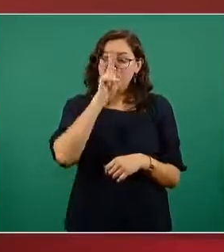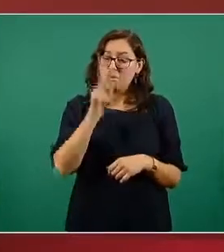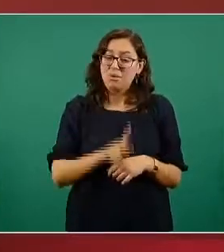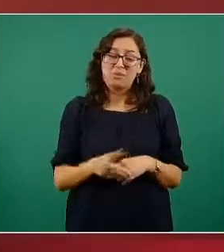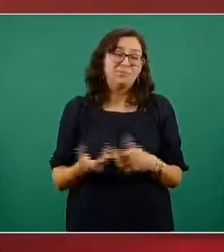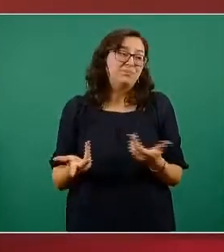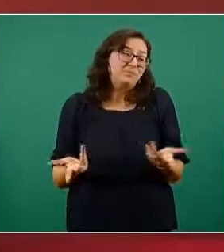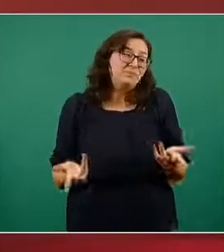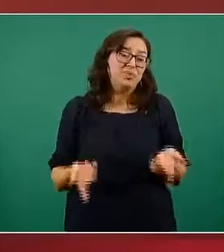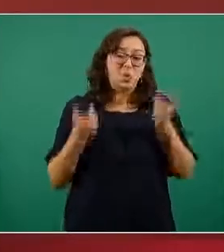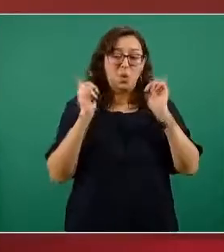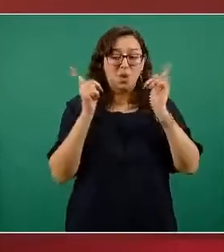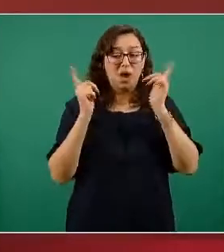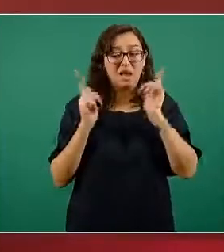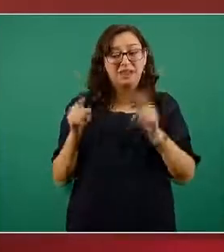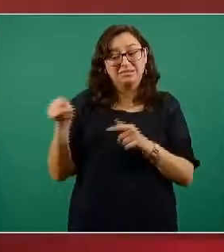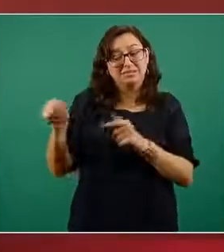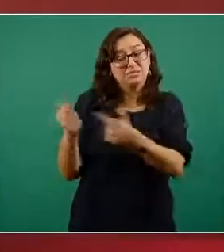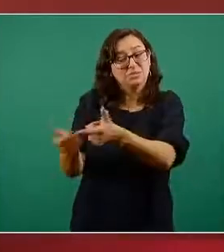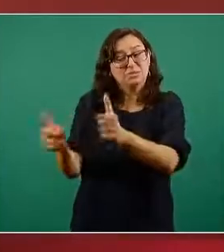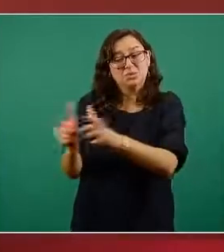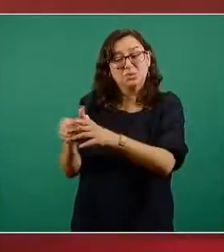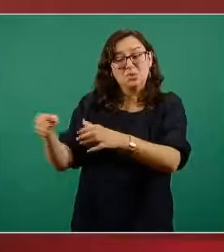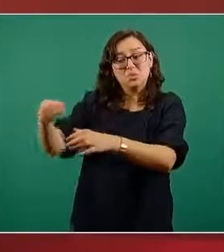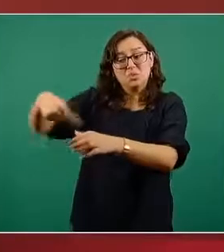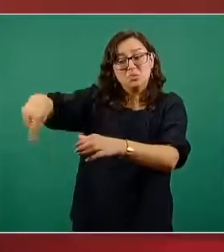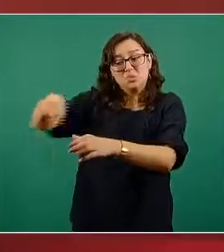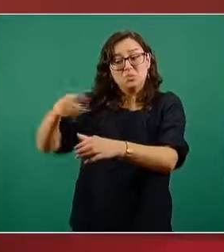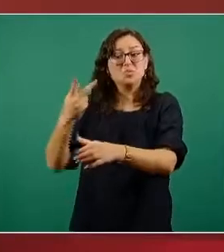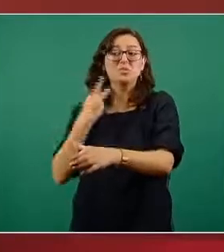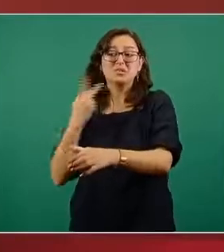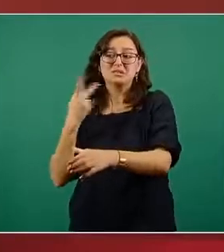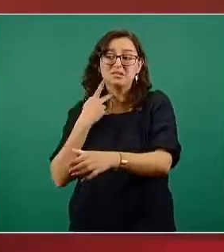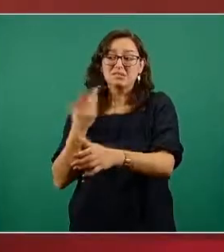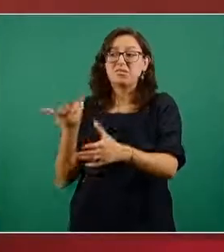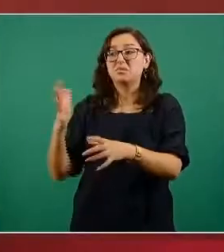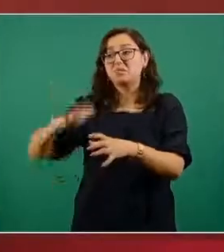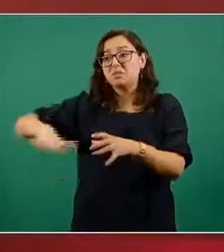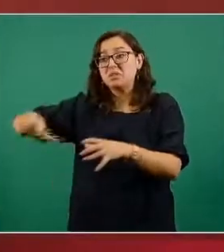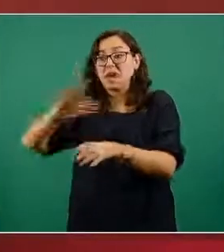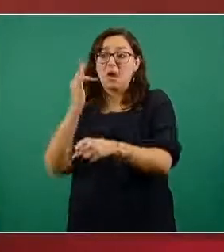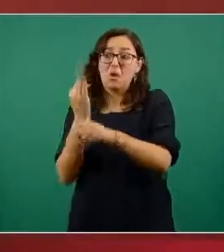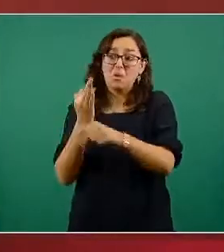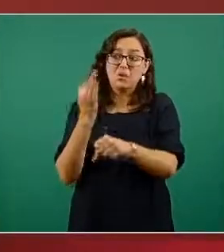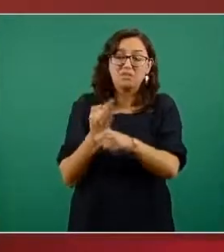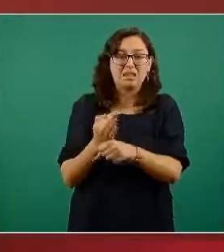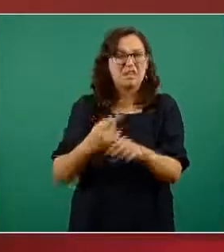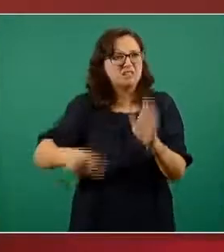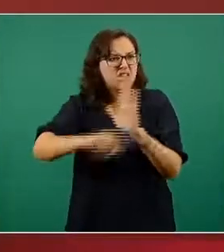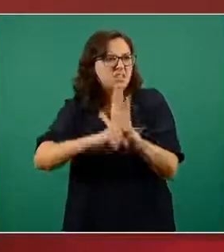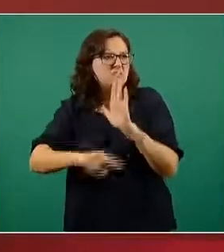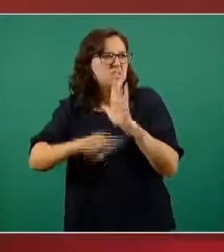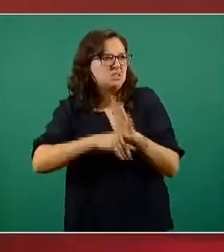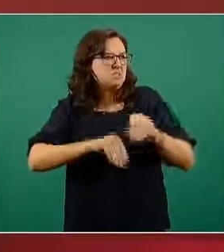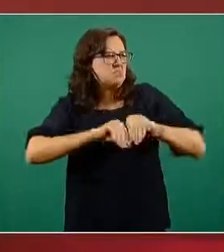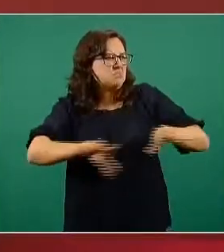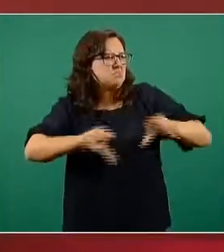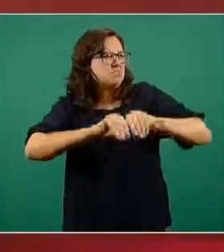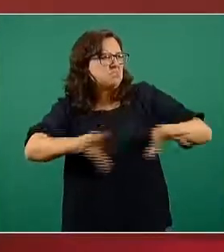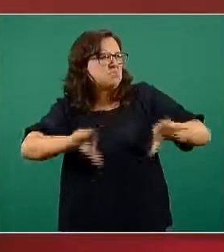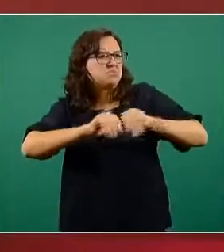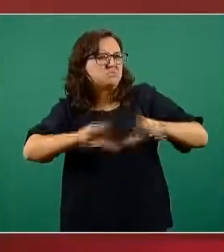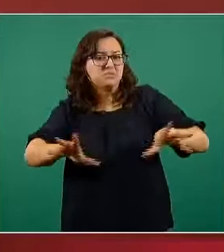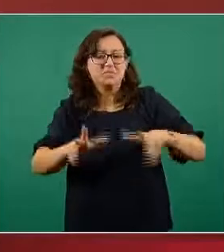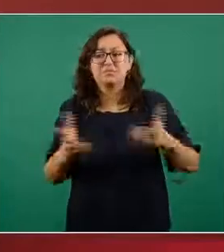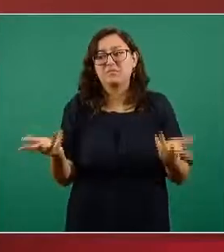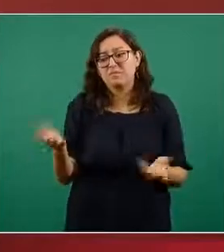en estos grupos sociales o políticos que parecieran querer en este momento aprovechar el momento quizá